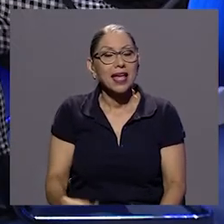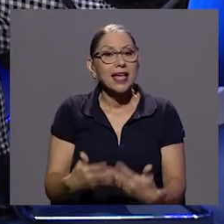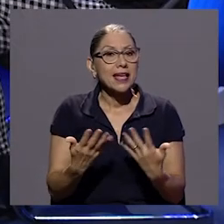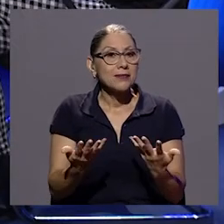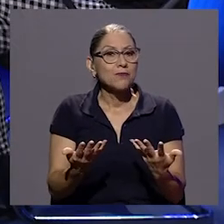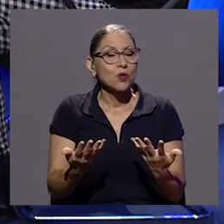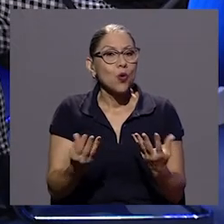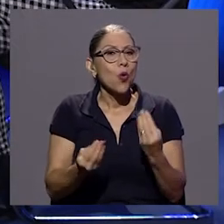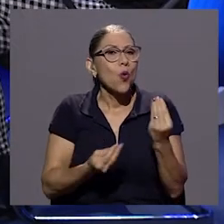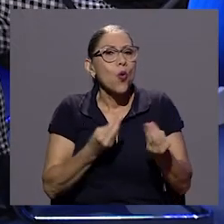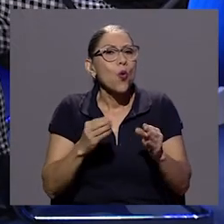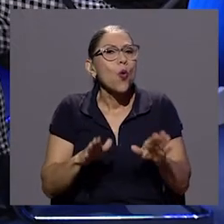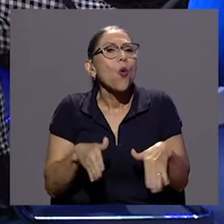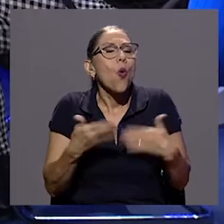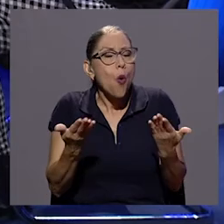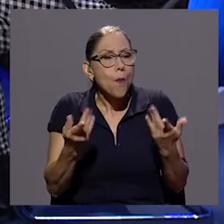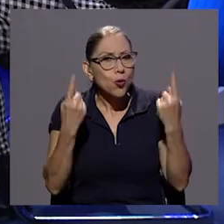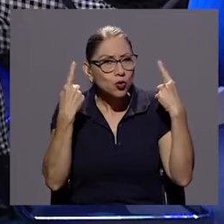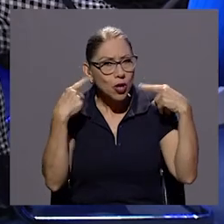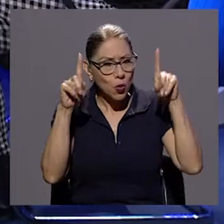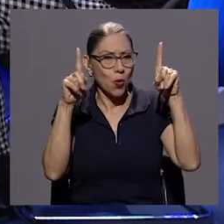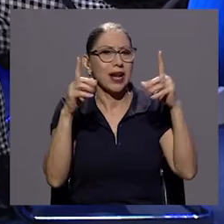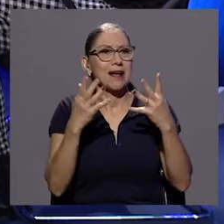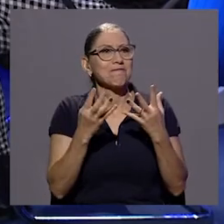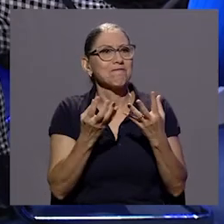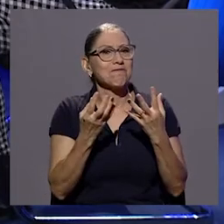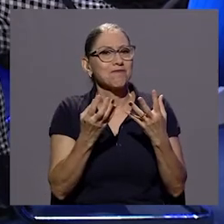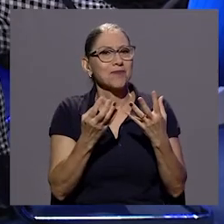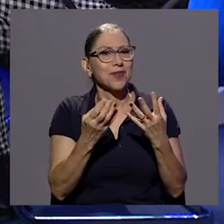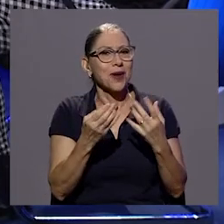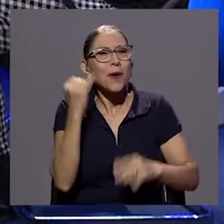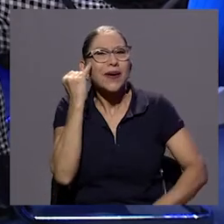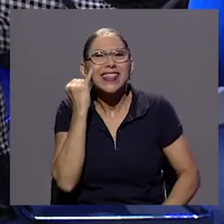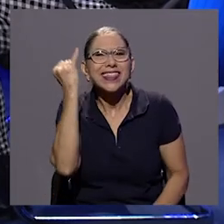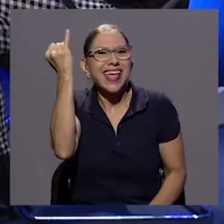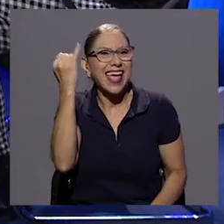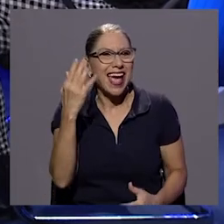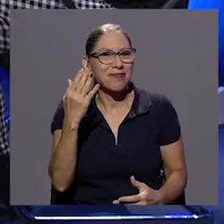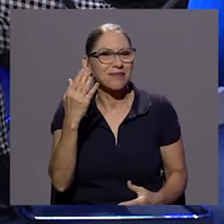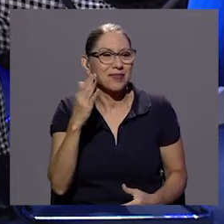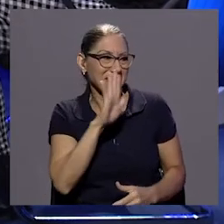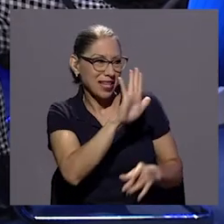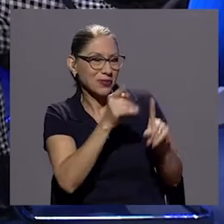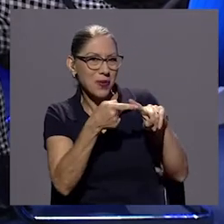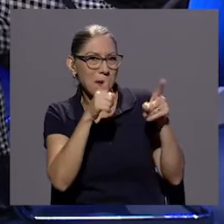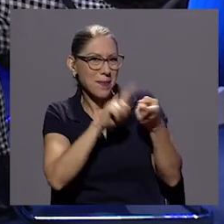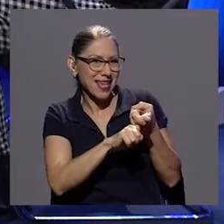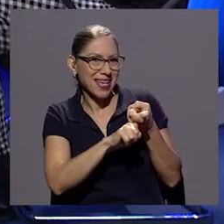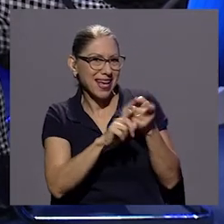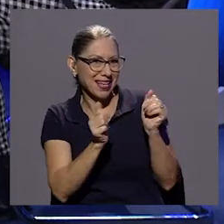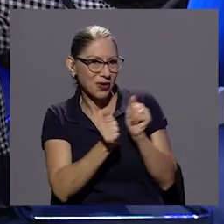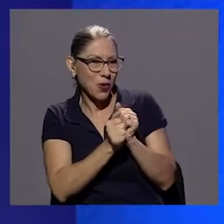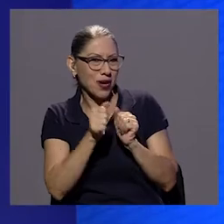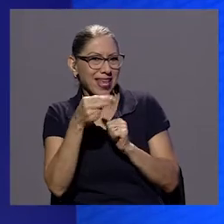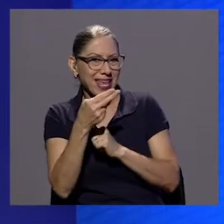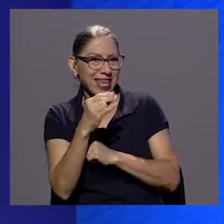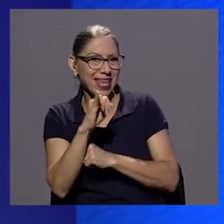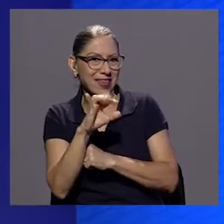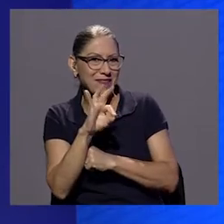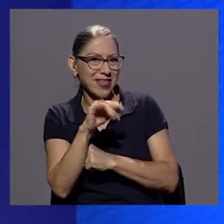es cómo se logra o de dónde sale esta idea que es de esta amistad tuya con Ifigenia